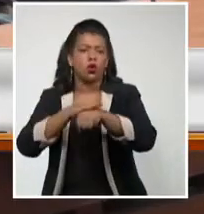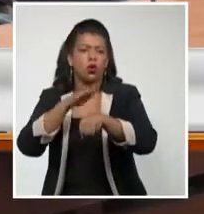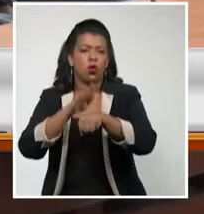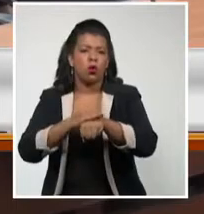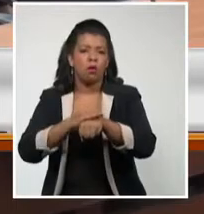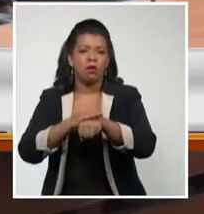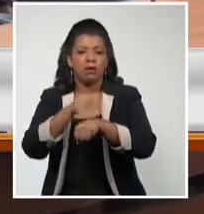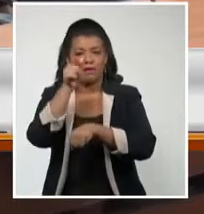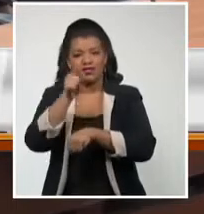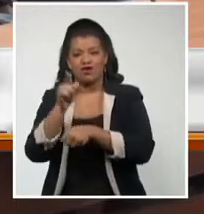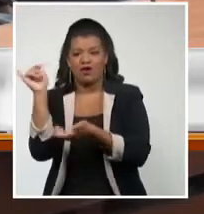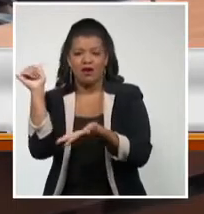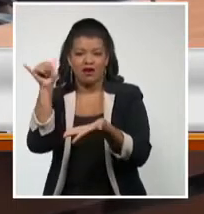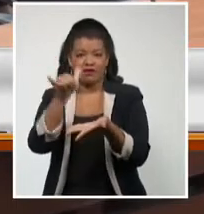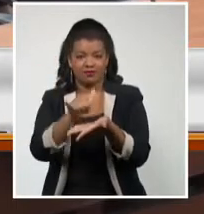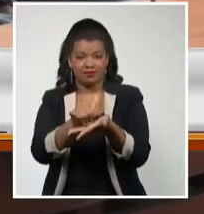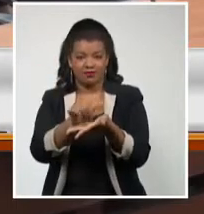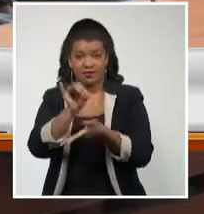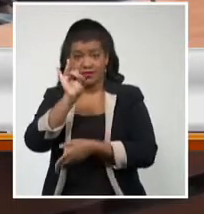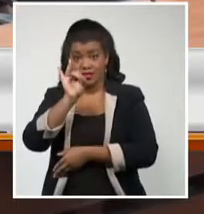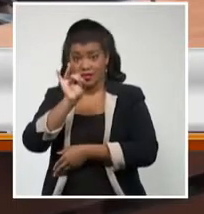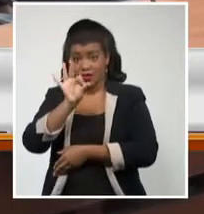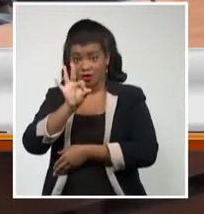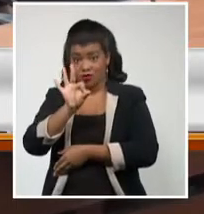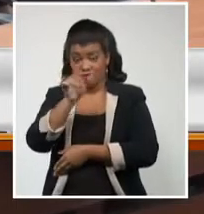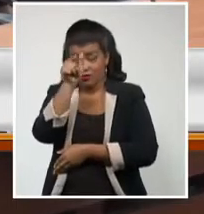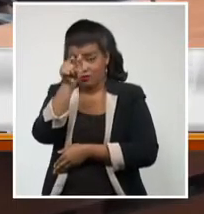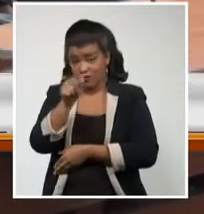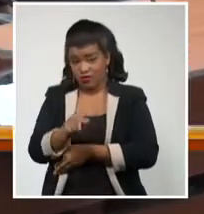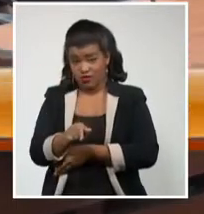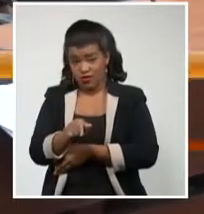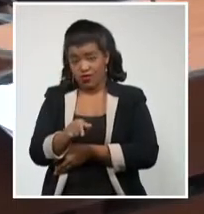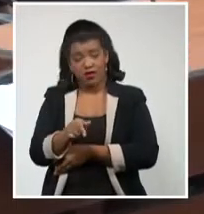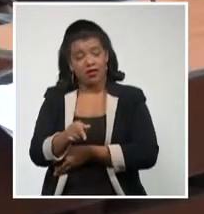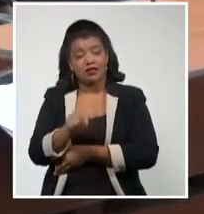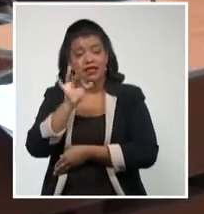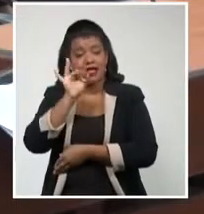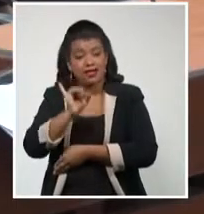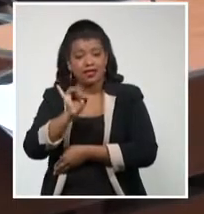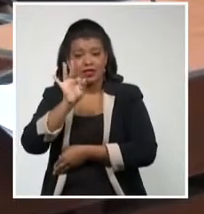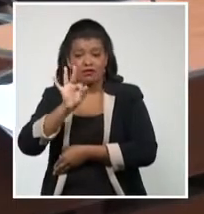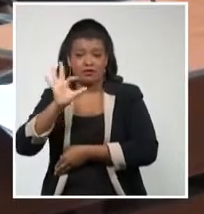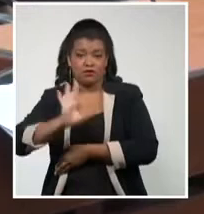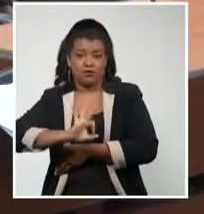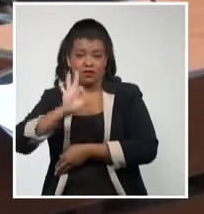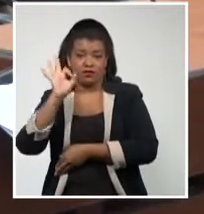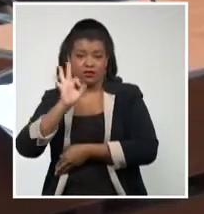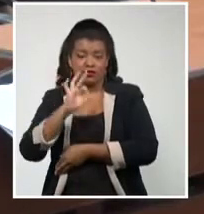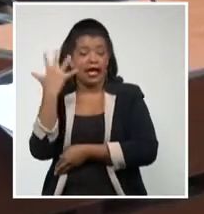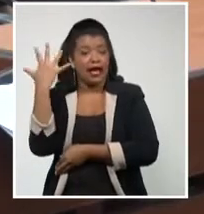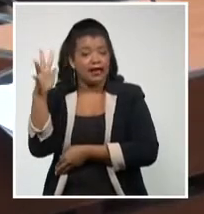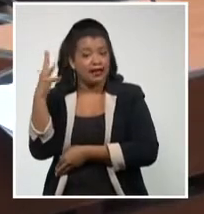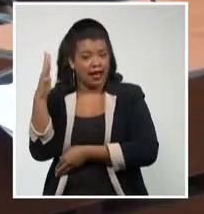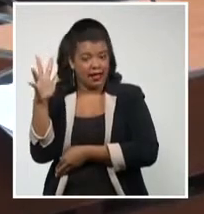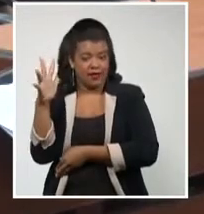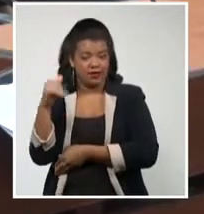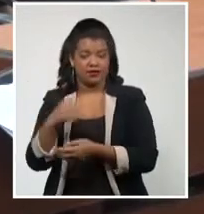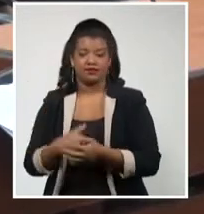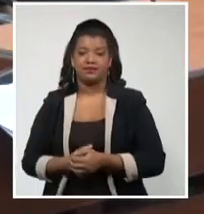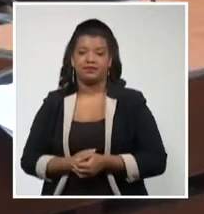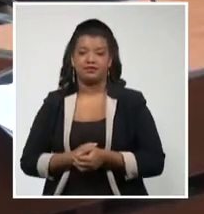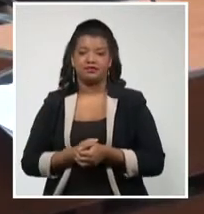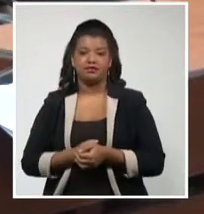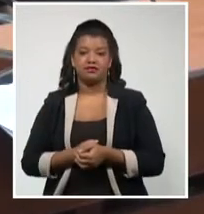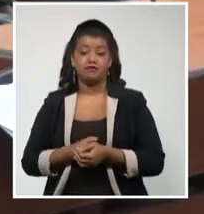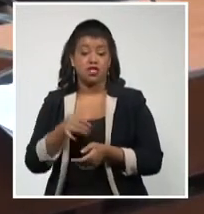importados. El 78% de los focos que tiene hoy La Habana están vinculados a extranjeros. Y de los casos autóctonos y diagnosticados en la semana,